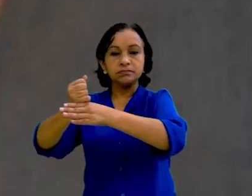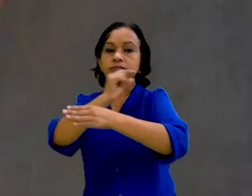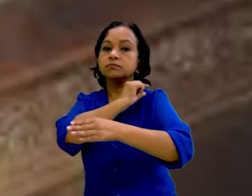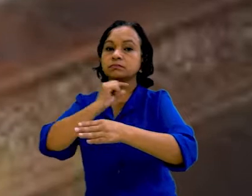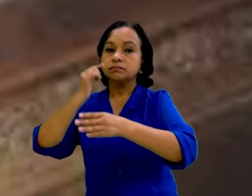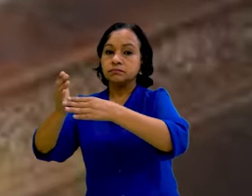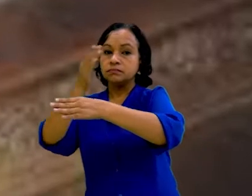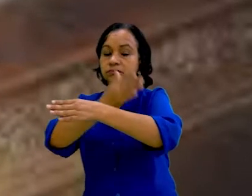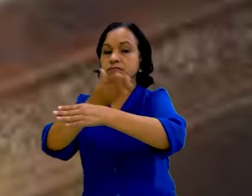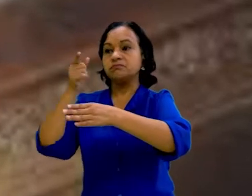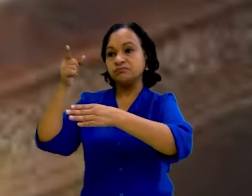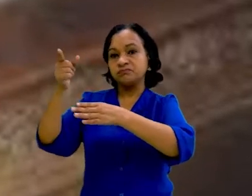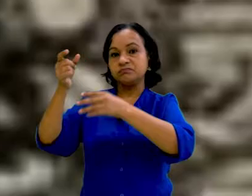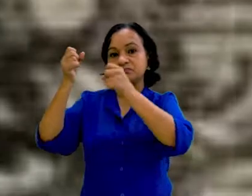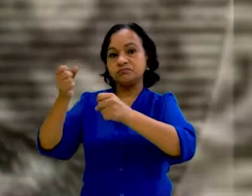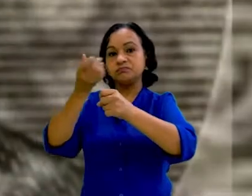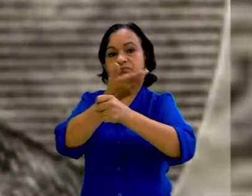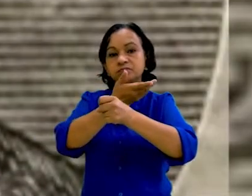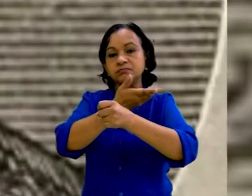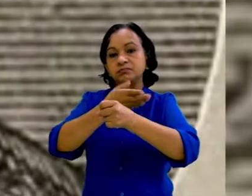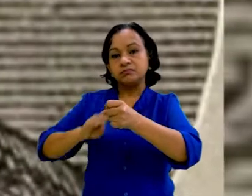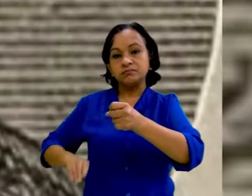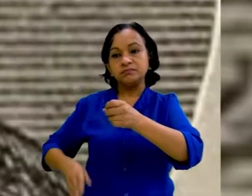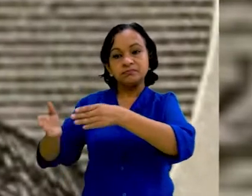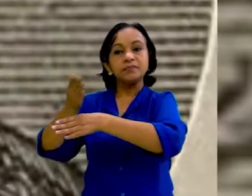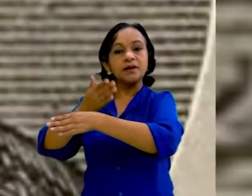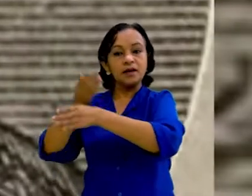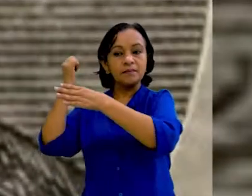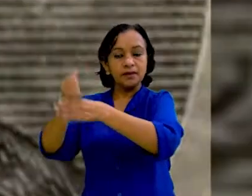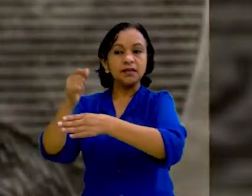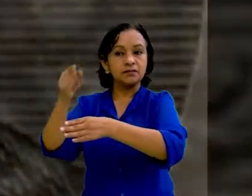Valdivieso por manos de los nietos del gobernador Pedrarias Dávila.